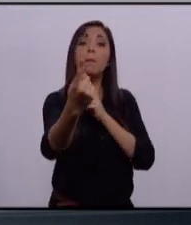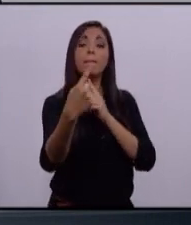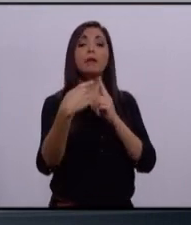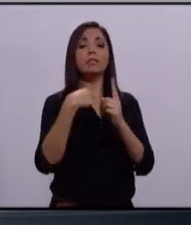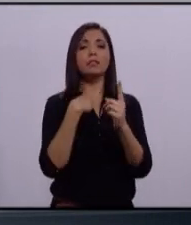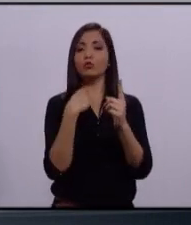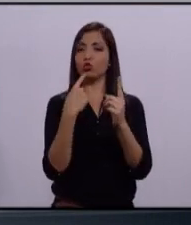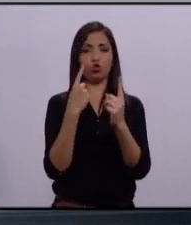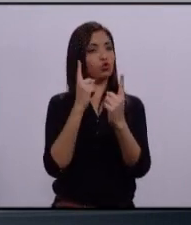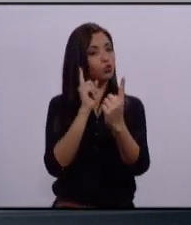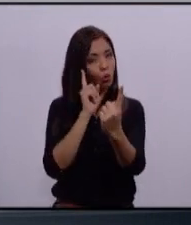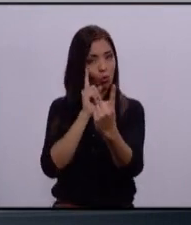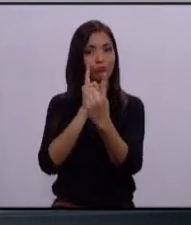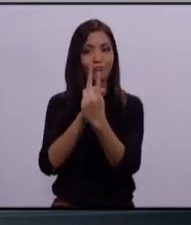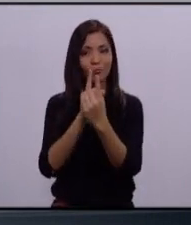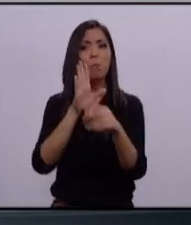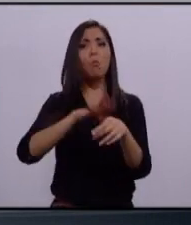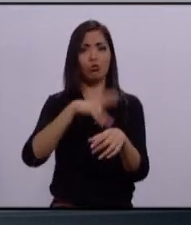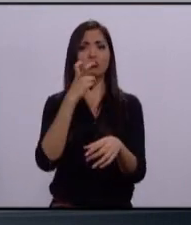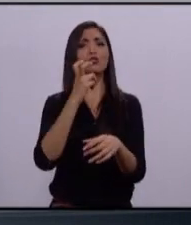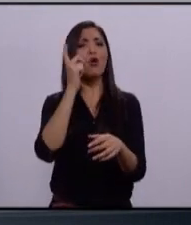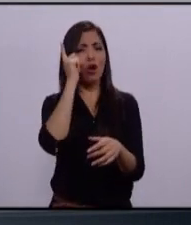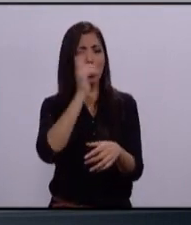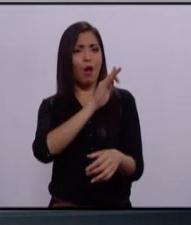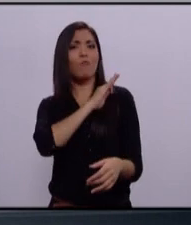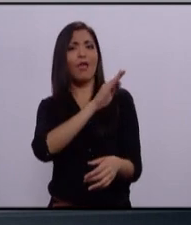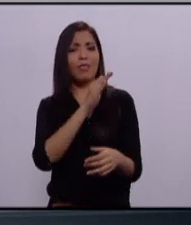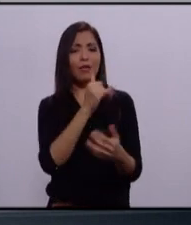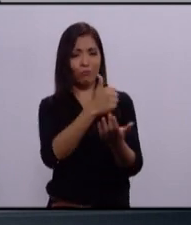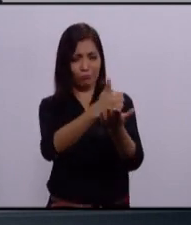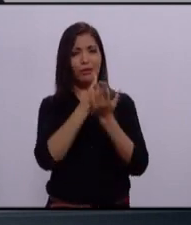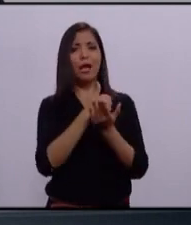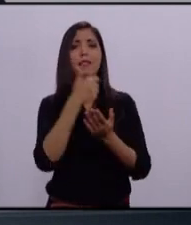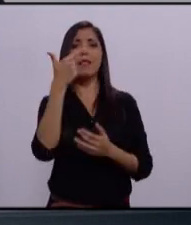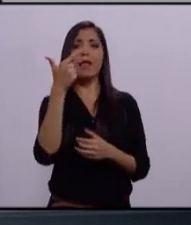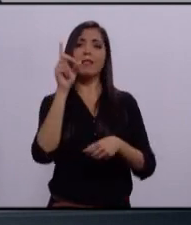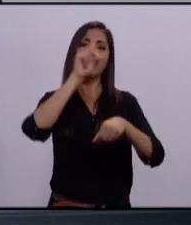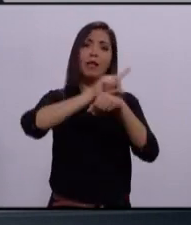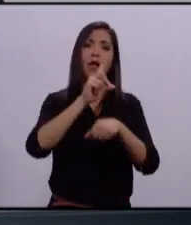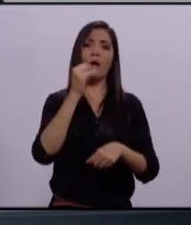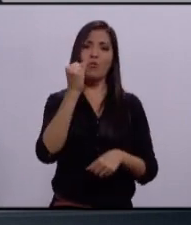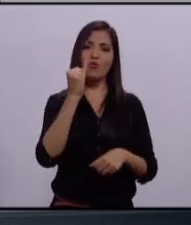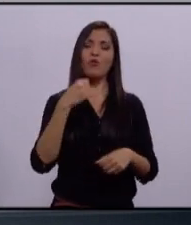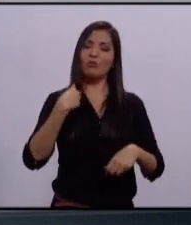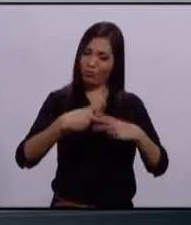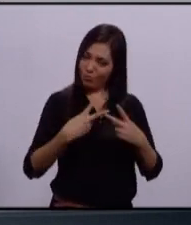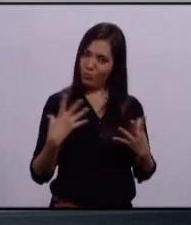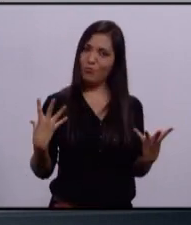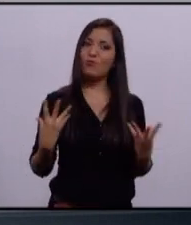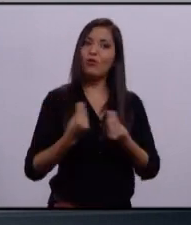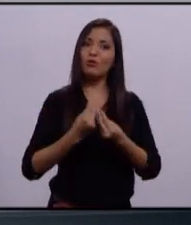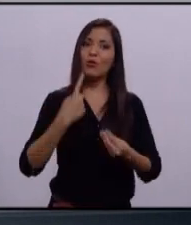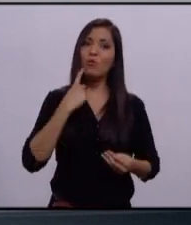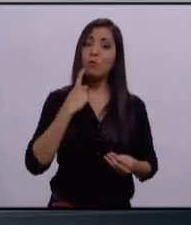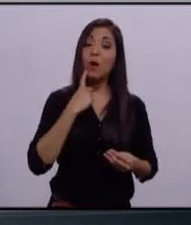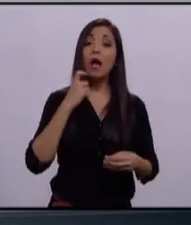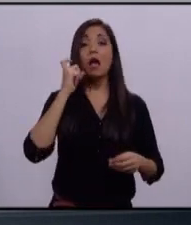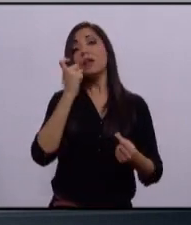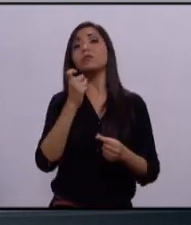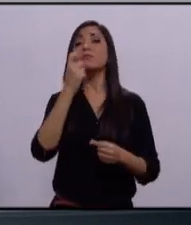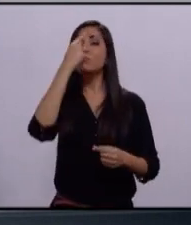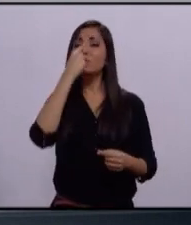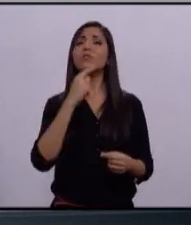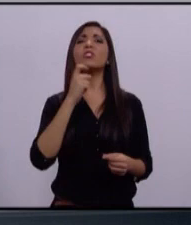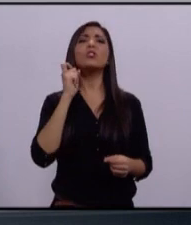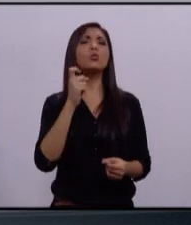sino los dos cercas. Ojalá me puedas ayudar este 7 de junio. Vamos con todo. A fin de cuentas, los únicos que